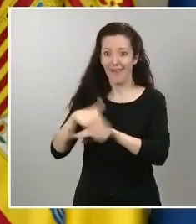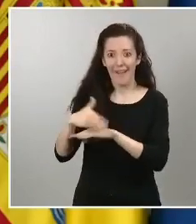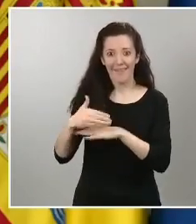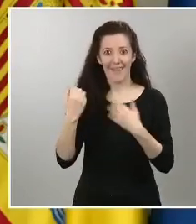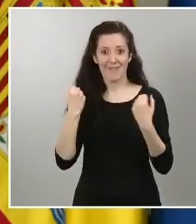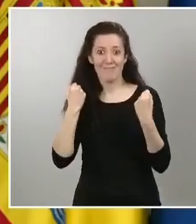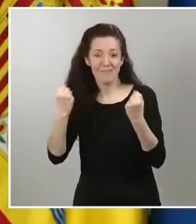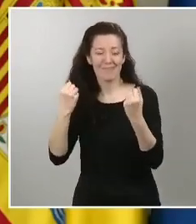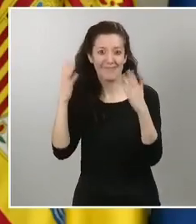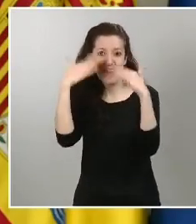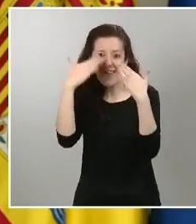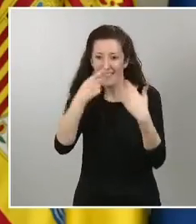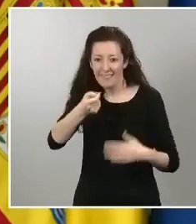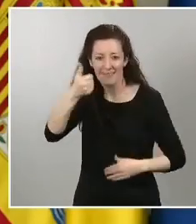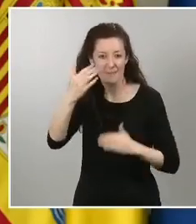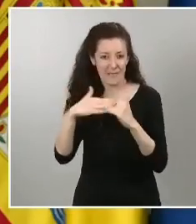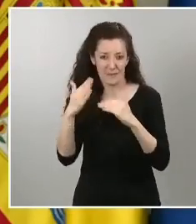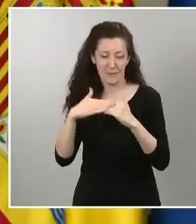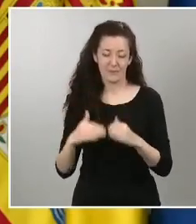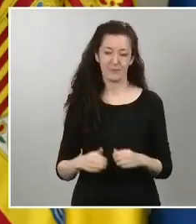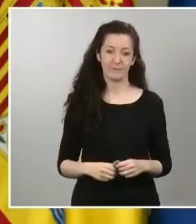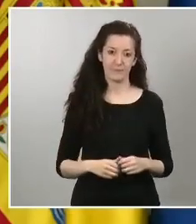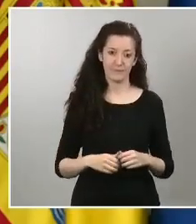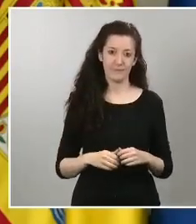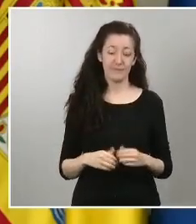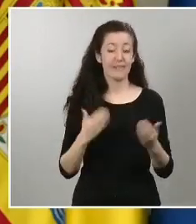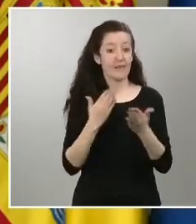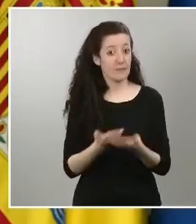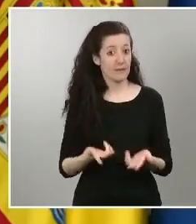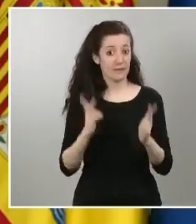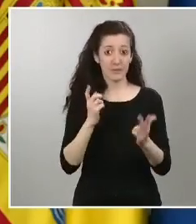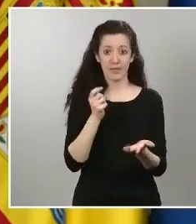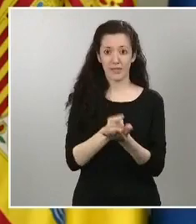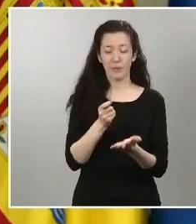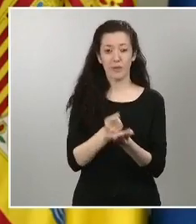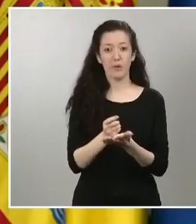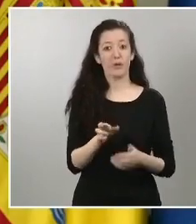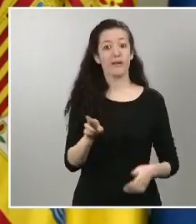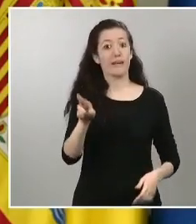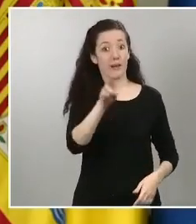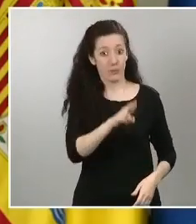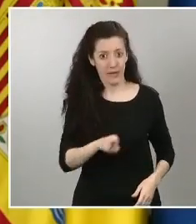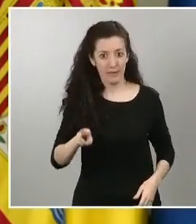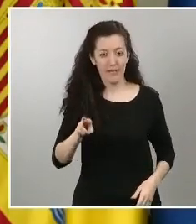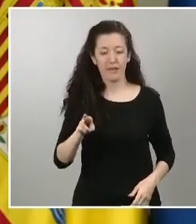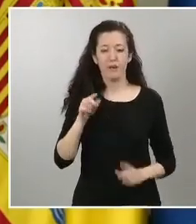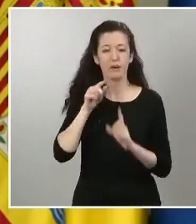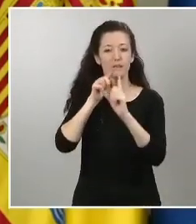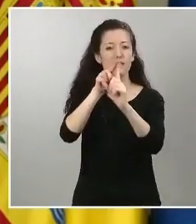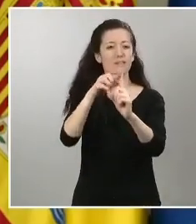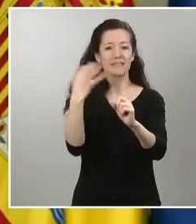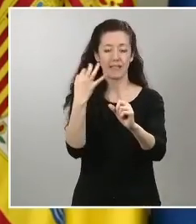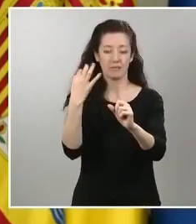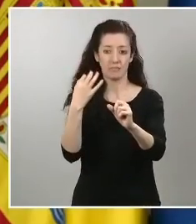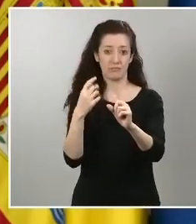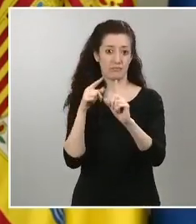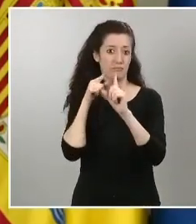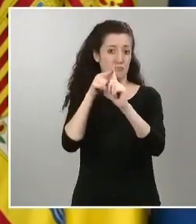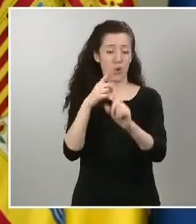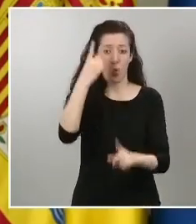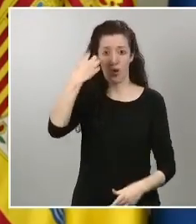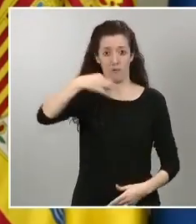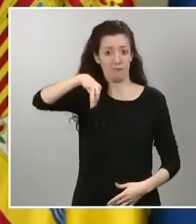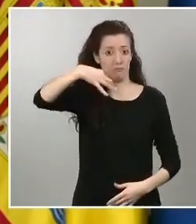retribuido y recuperable desde luego tiene una única misión la única misión que tiene el gobierno de España